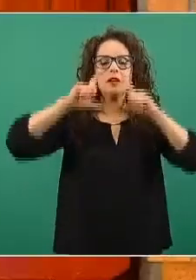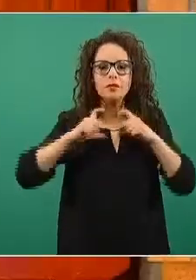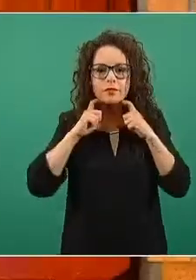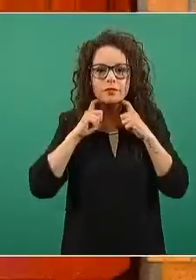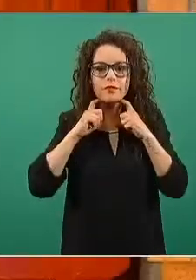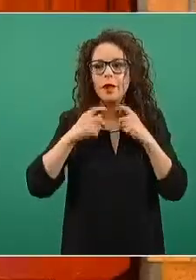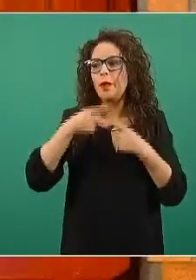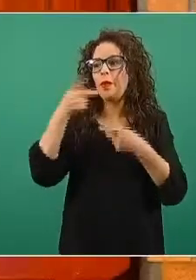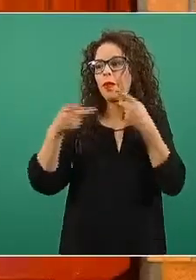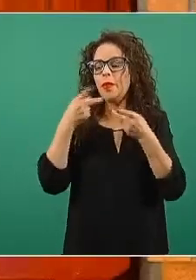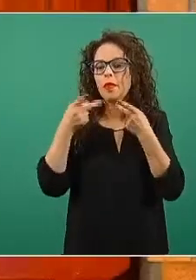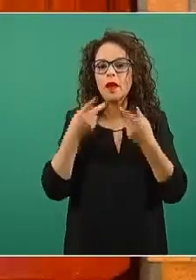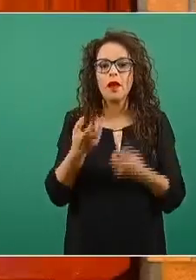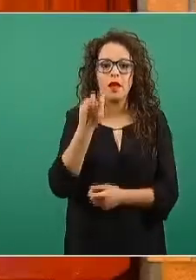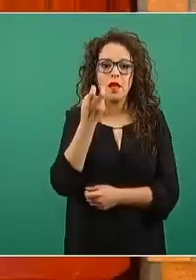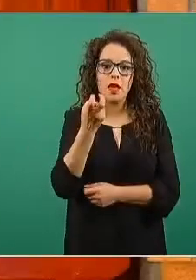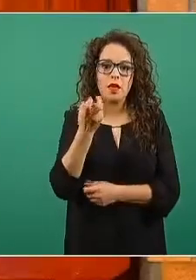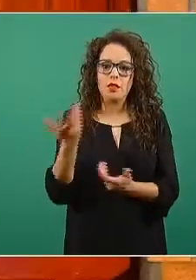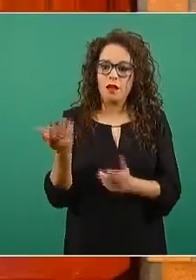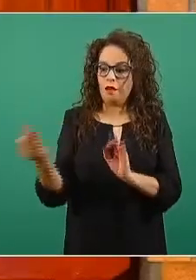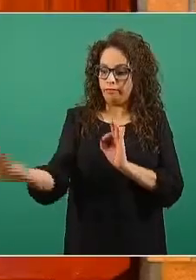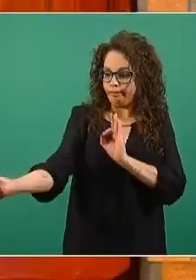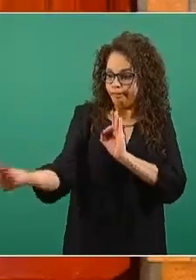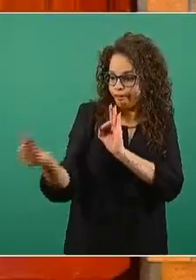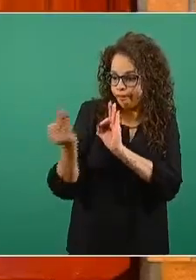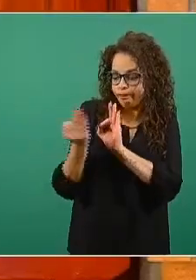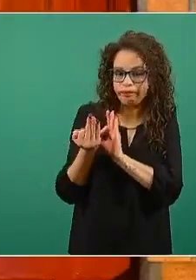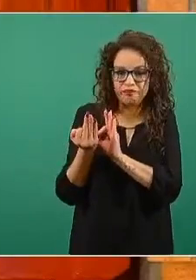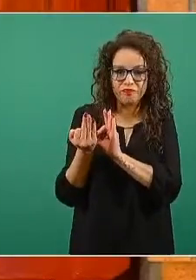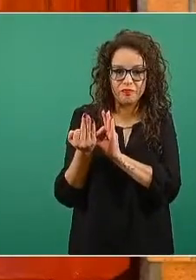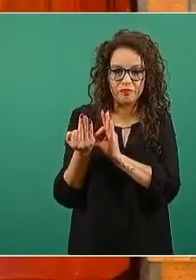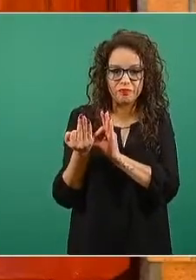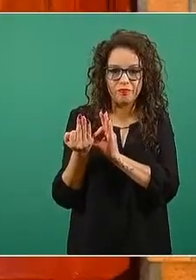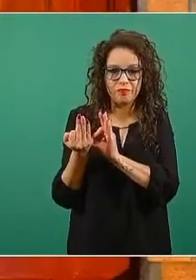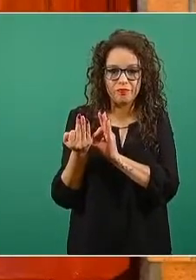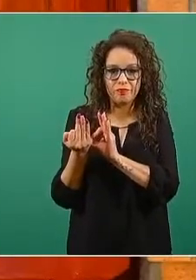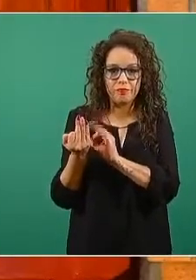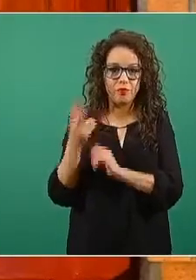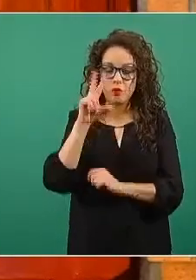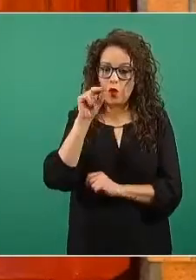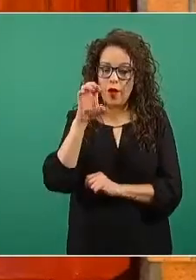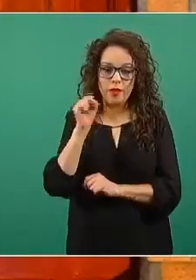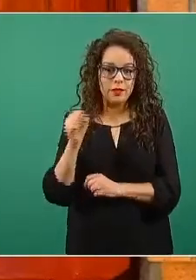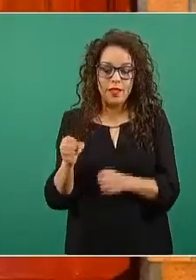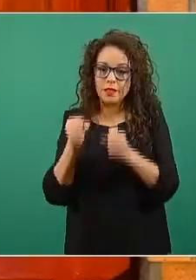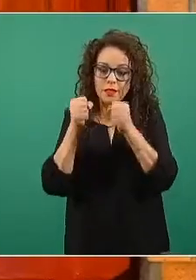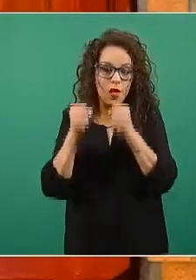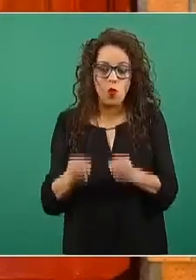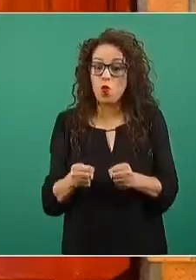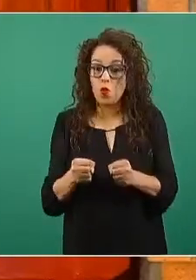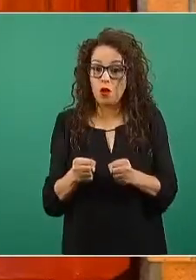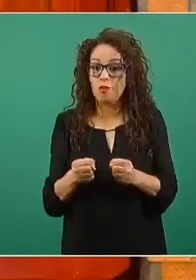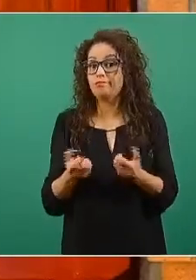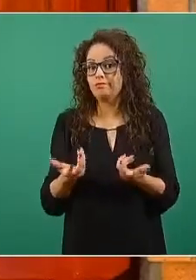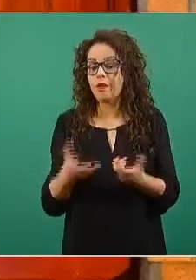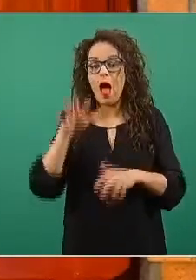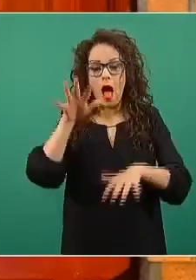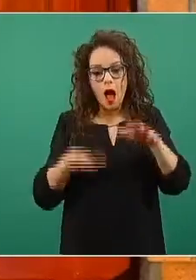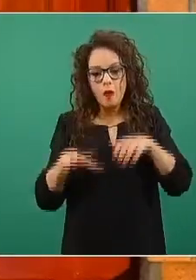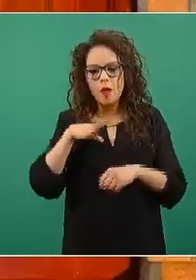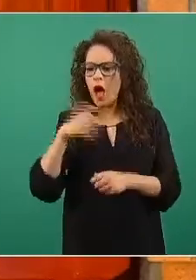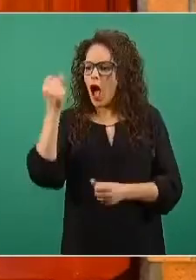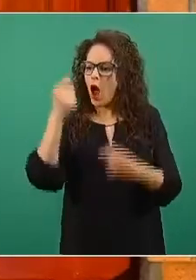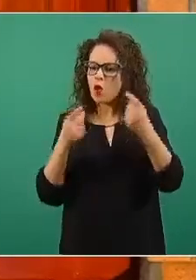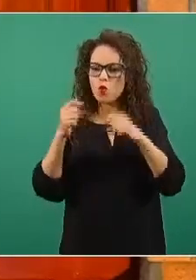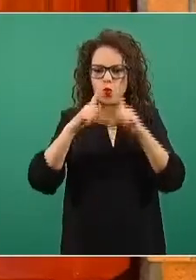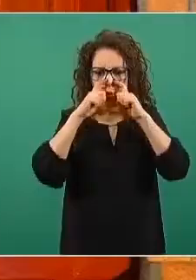entramos a una distancia que no es una distancia segura. A veces existen algunos cubrebocas